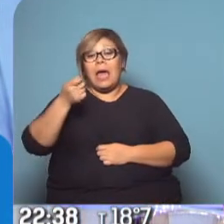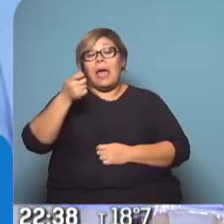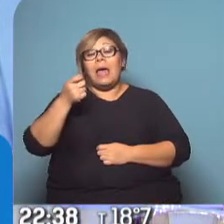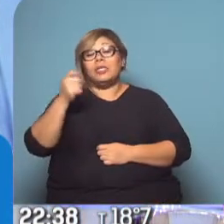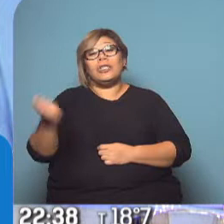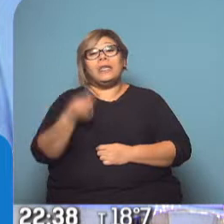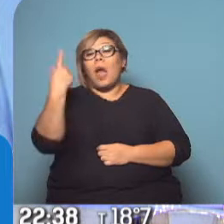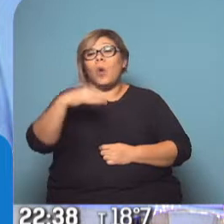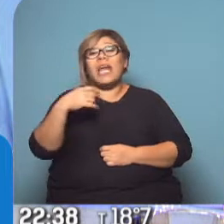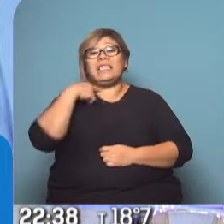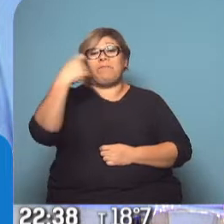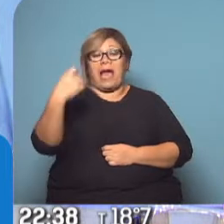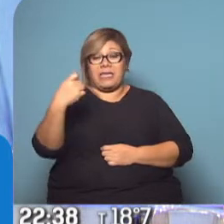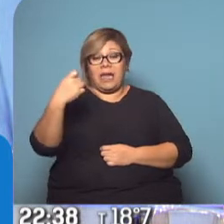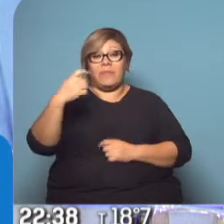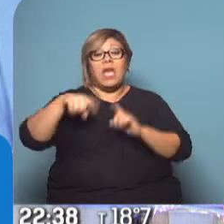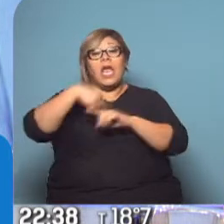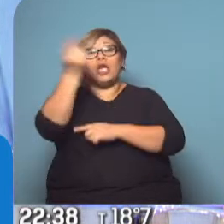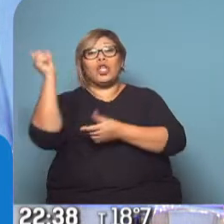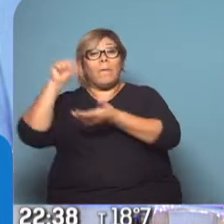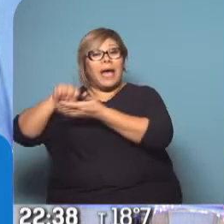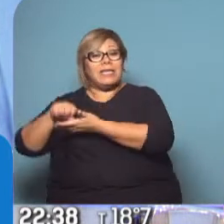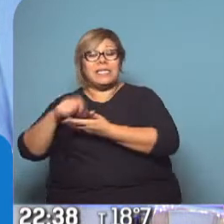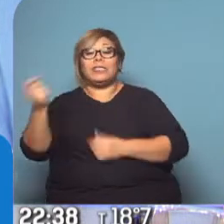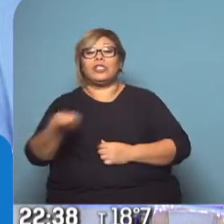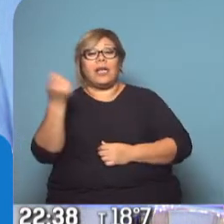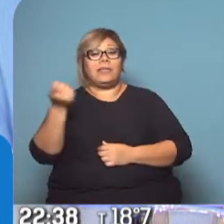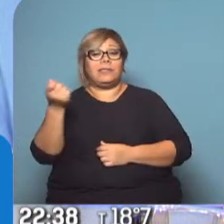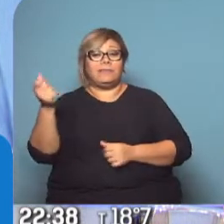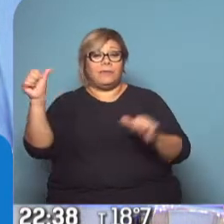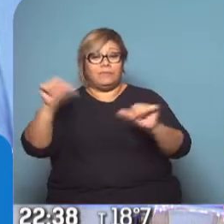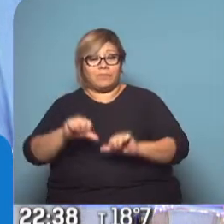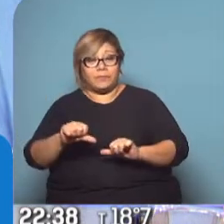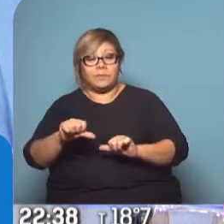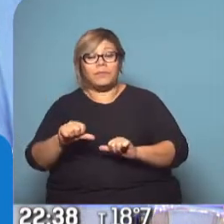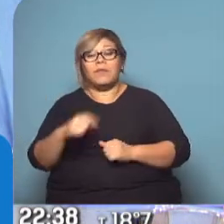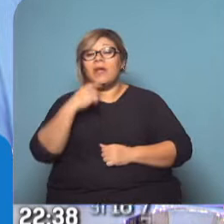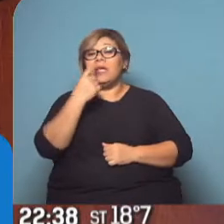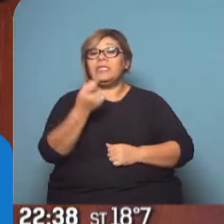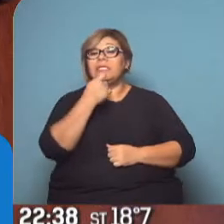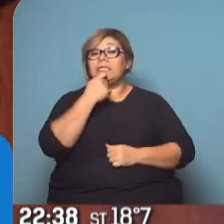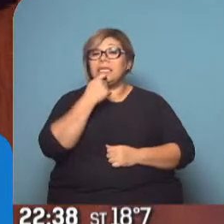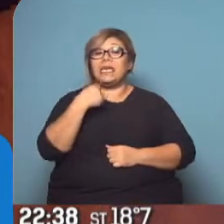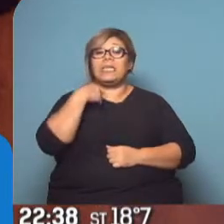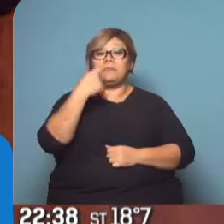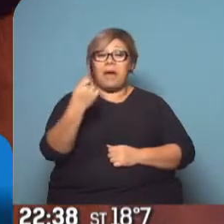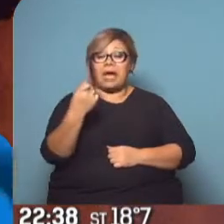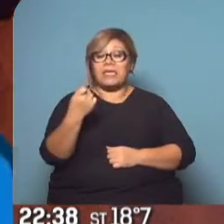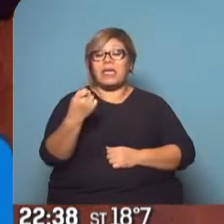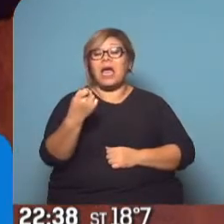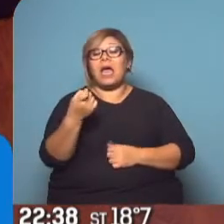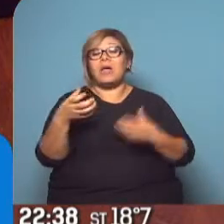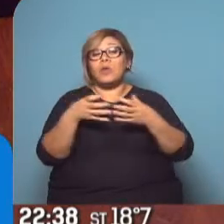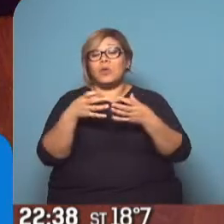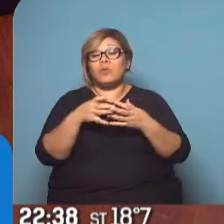de Europa y ese socialismo debe demostrar que está en condiciones de gobernar en forma distinta de la que han hecho otros socialismos que terminaron